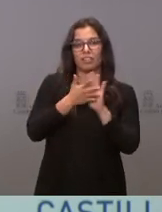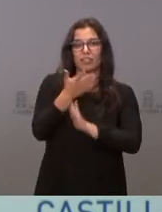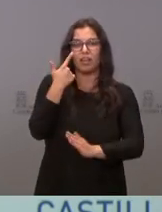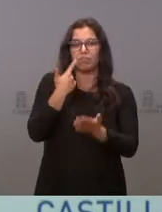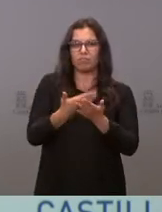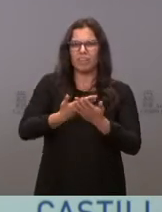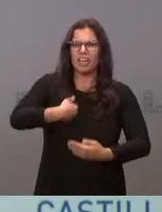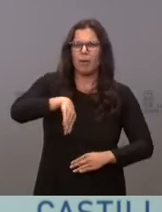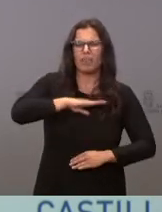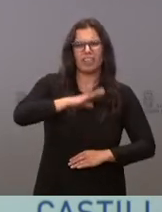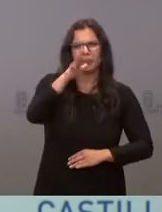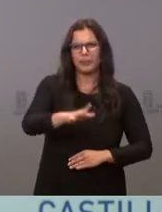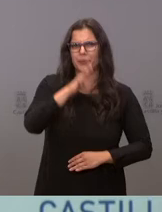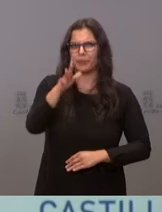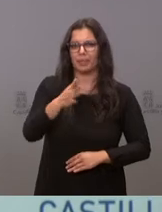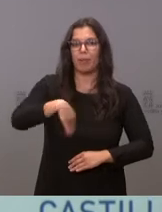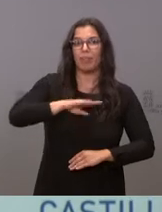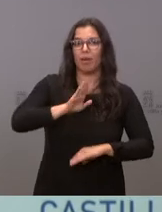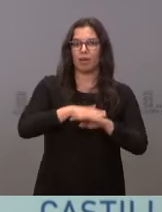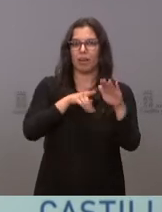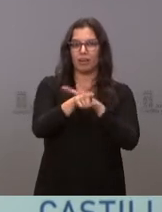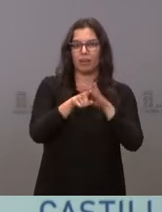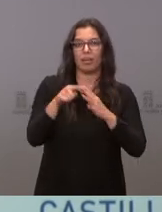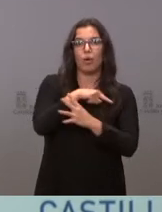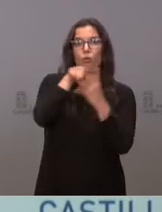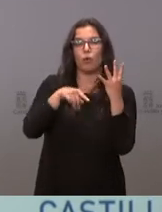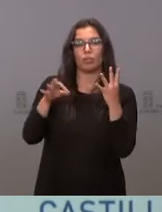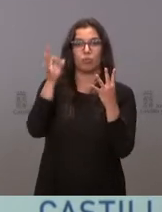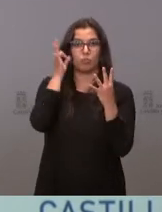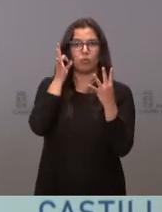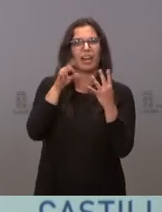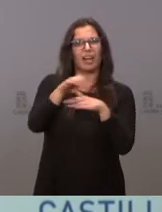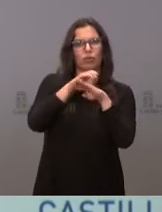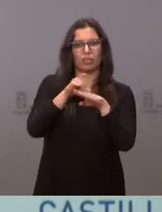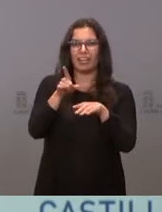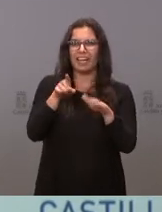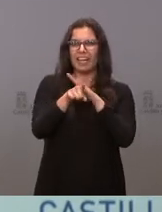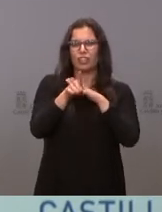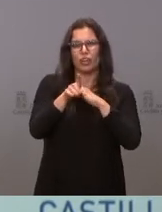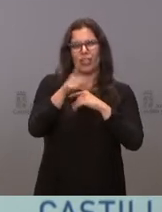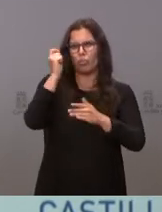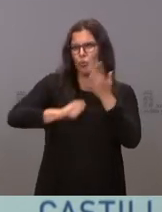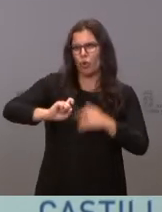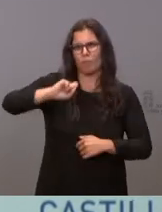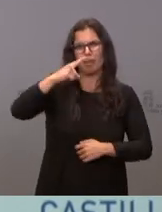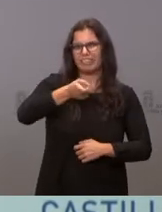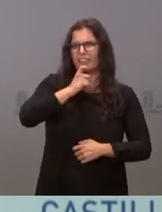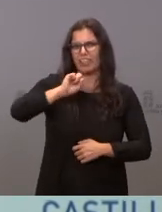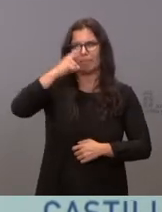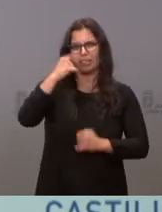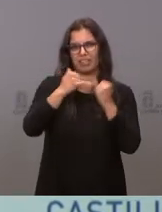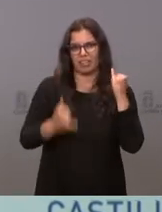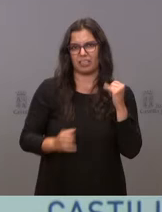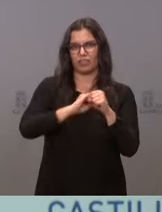inmensa capacidad de gestión de nuestras cuatro consejeras que han gestionado la parte más dura, difícil de la crisis.